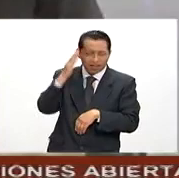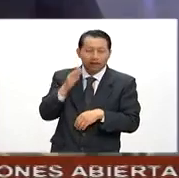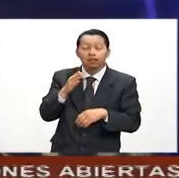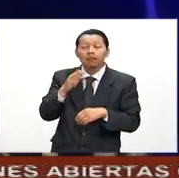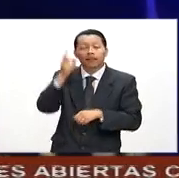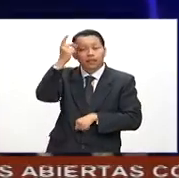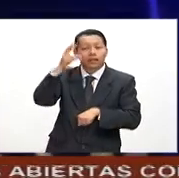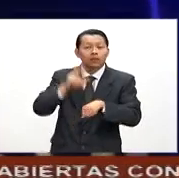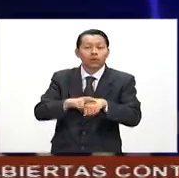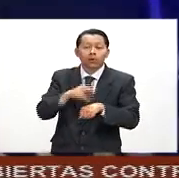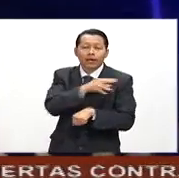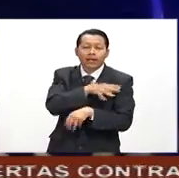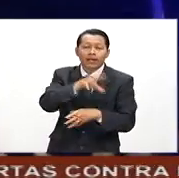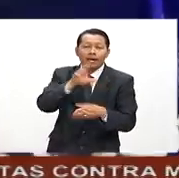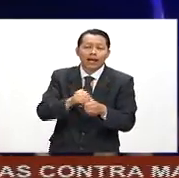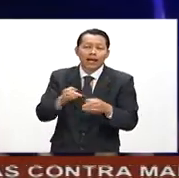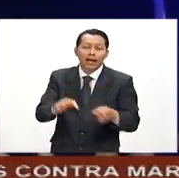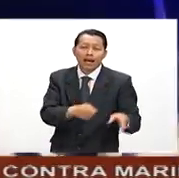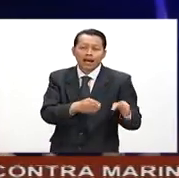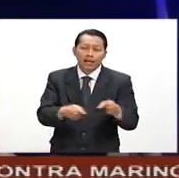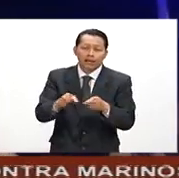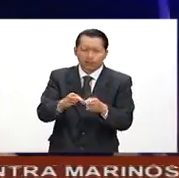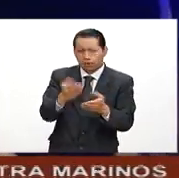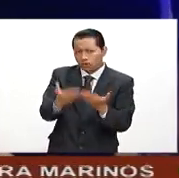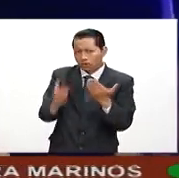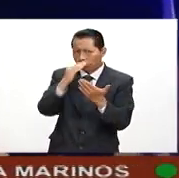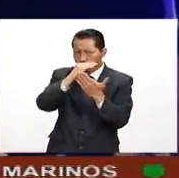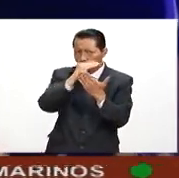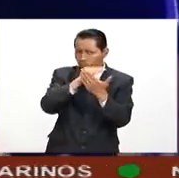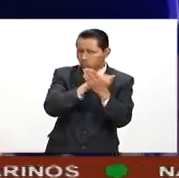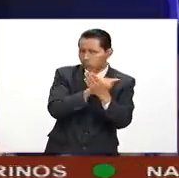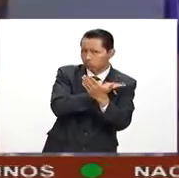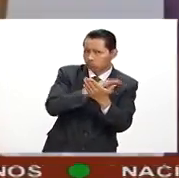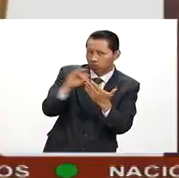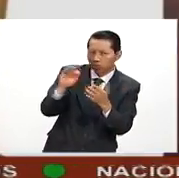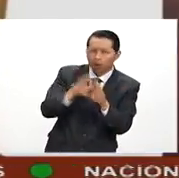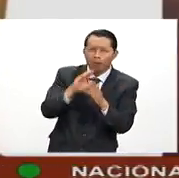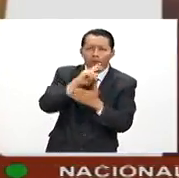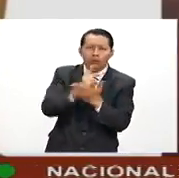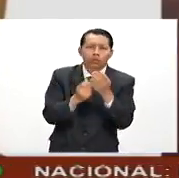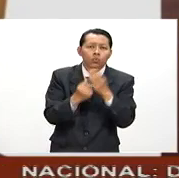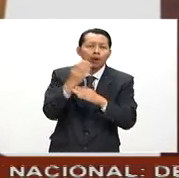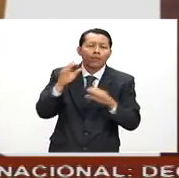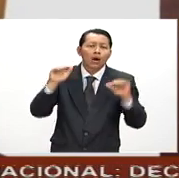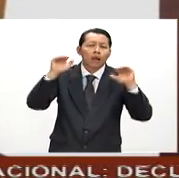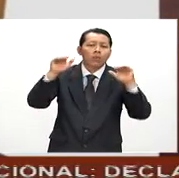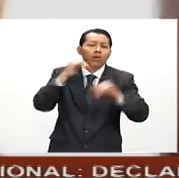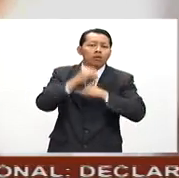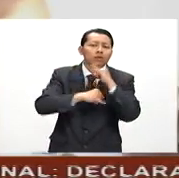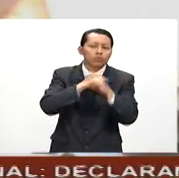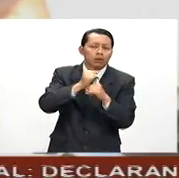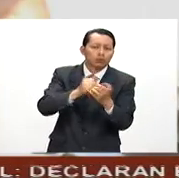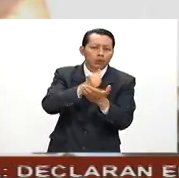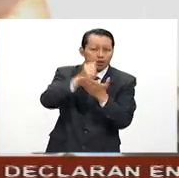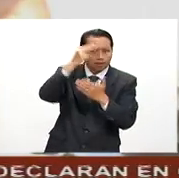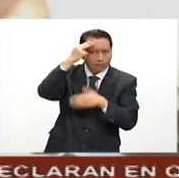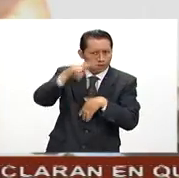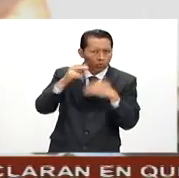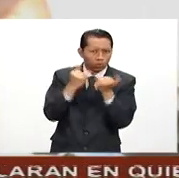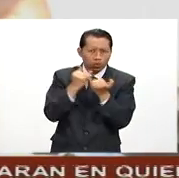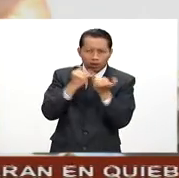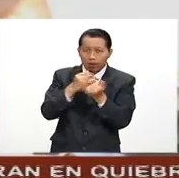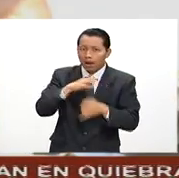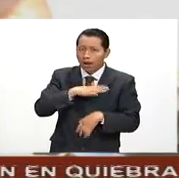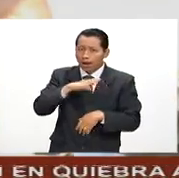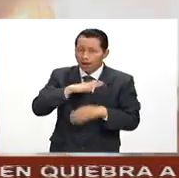Carreteras. En su agenda están temas como la ejecución del plan de conectividad del nuevo aeropuerto internacional de la Ciudad de México, la ampliación de las